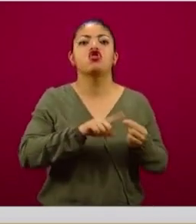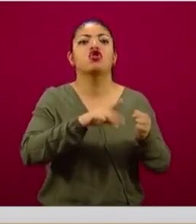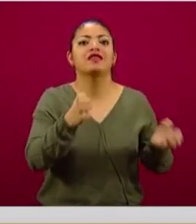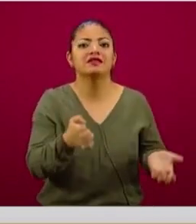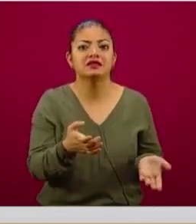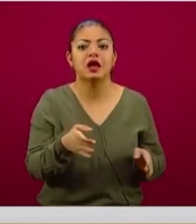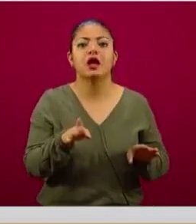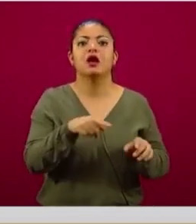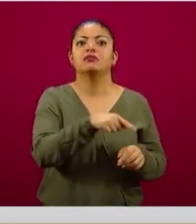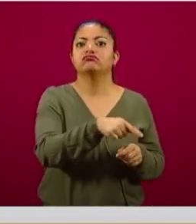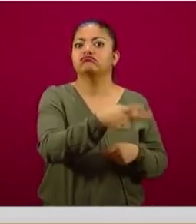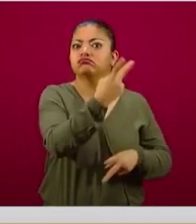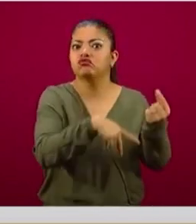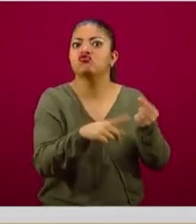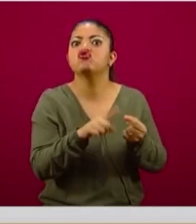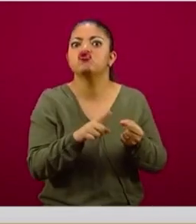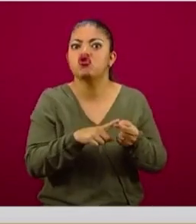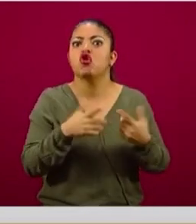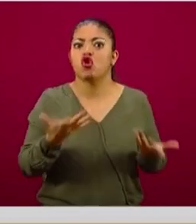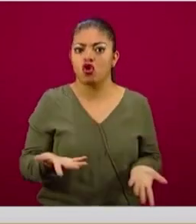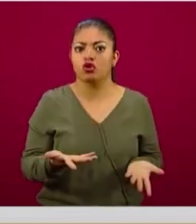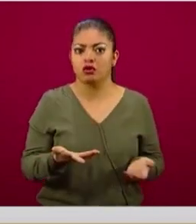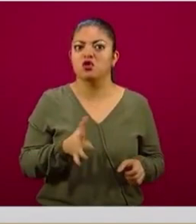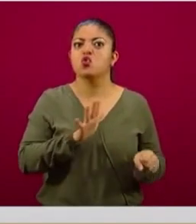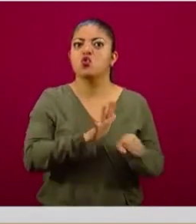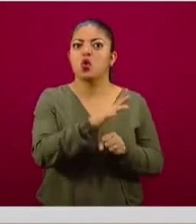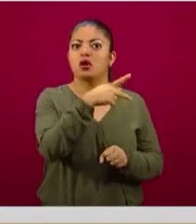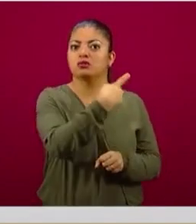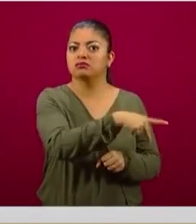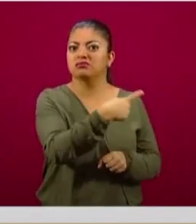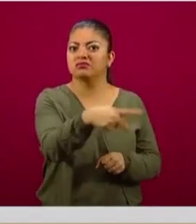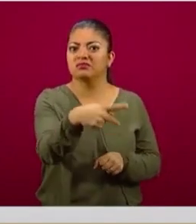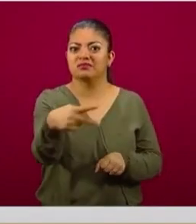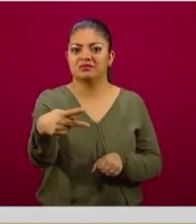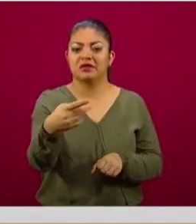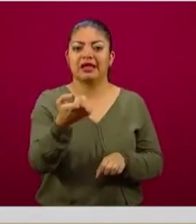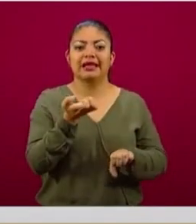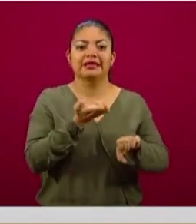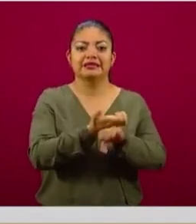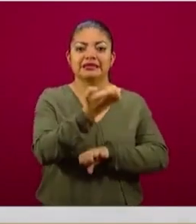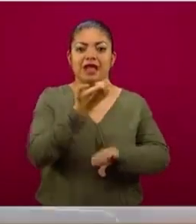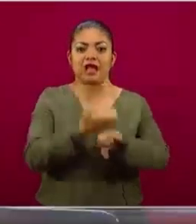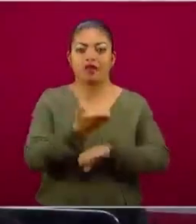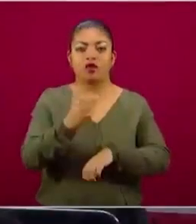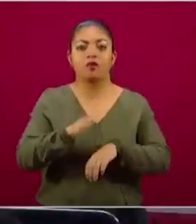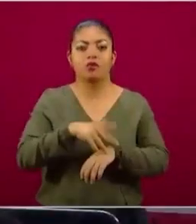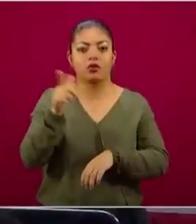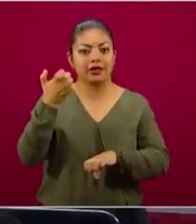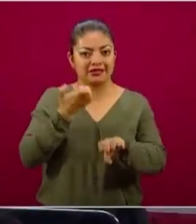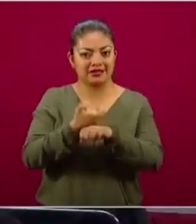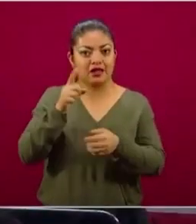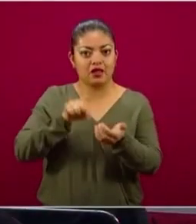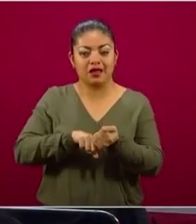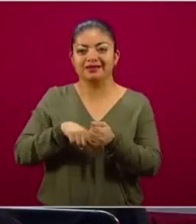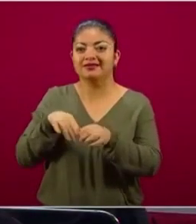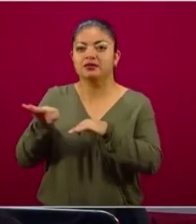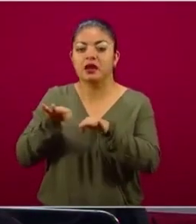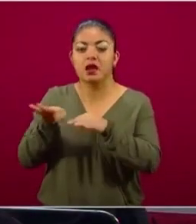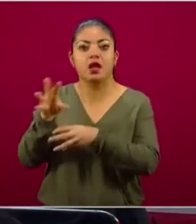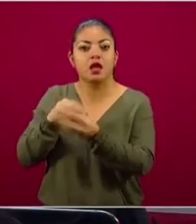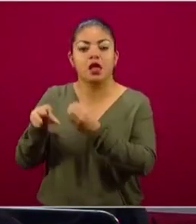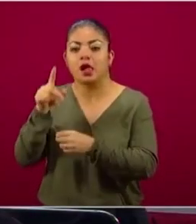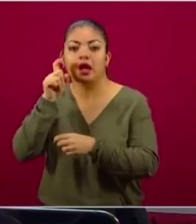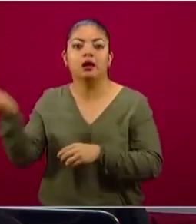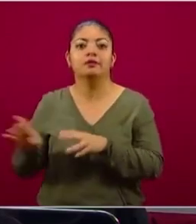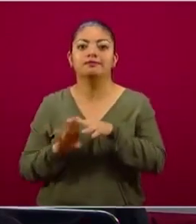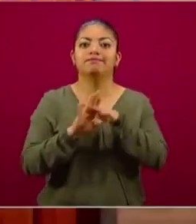migratorio, es decir, de qué estados son estados expulsores y cuáles son estados